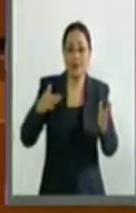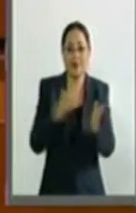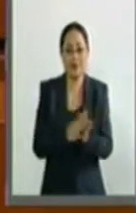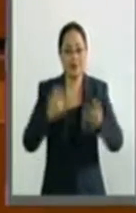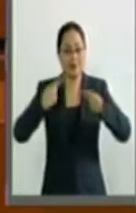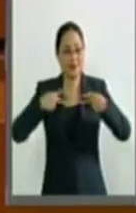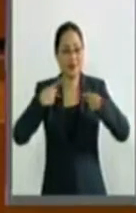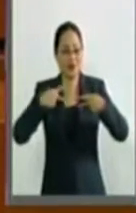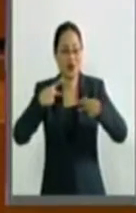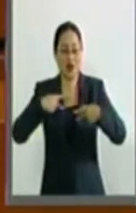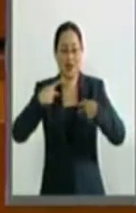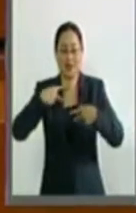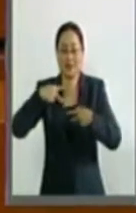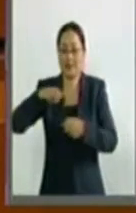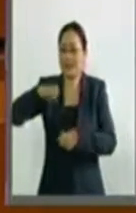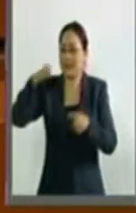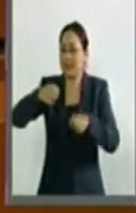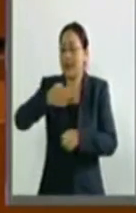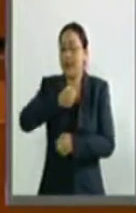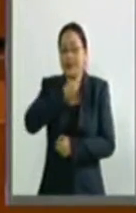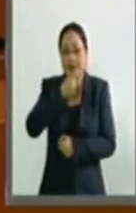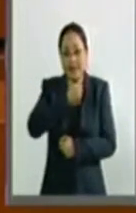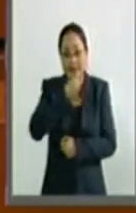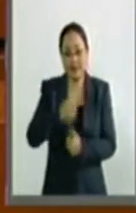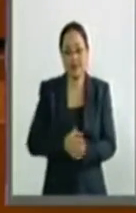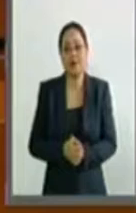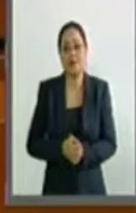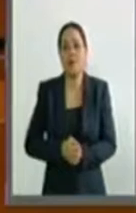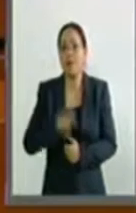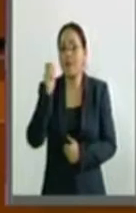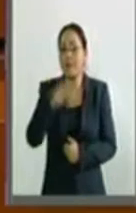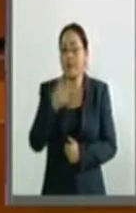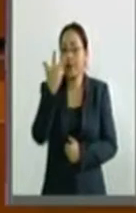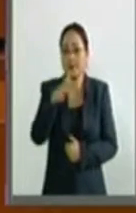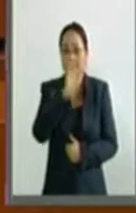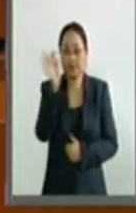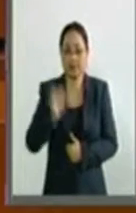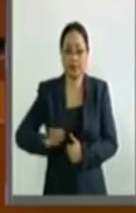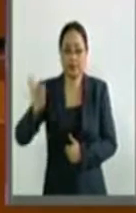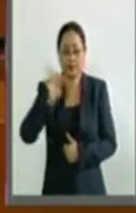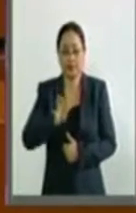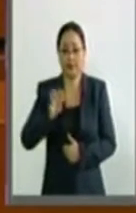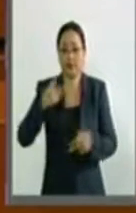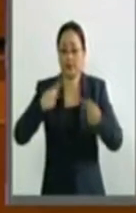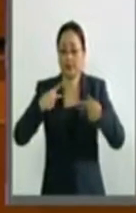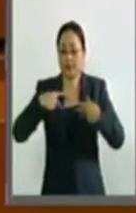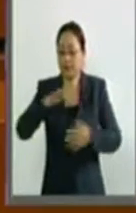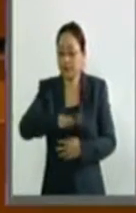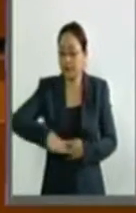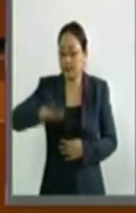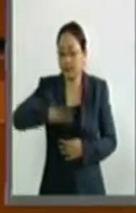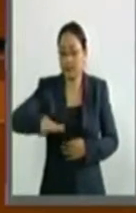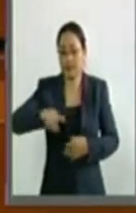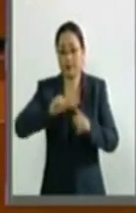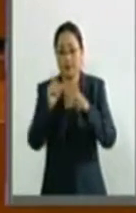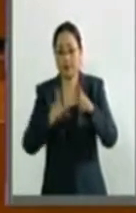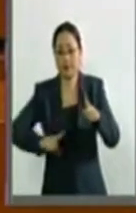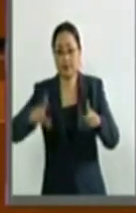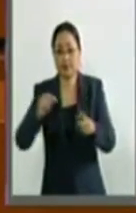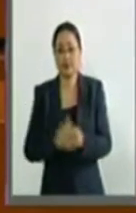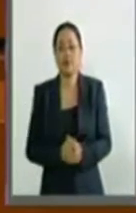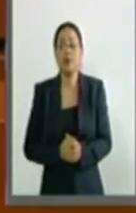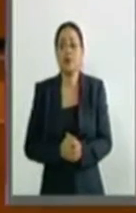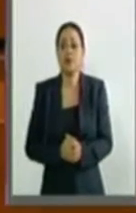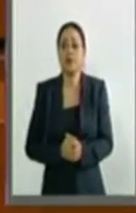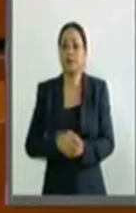personas mayores de 60 años. Lo que representa esto es el 10% de la población nacional. Sin embargo, su atención